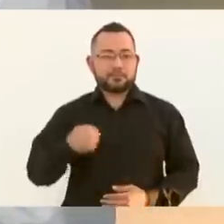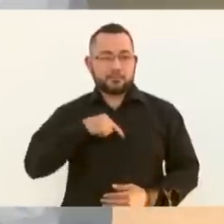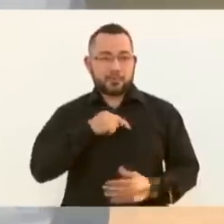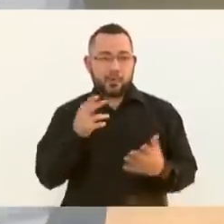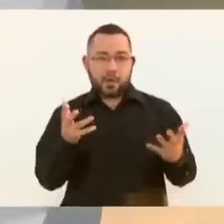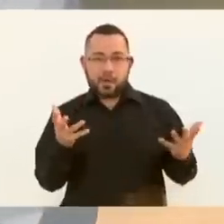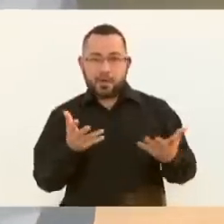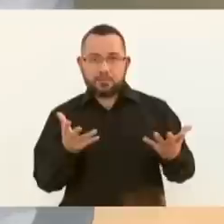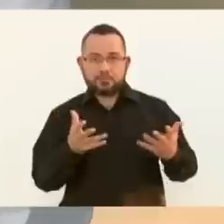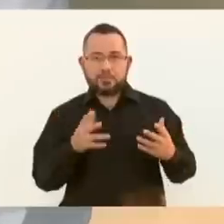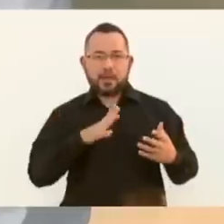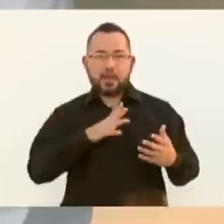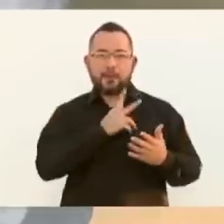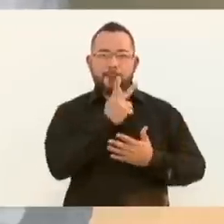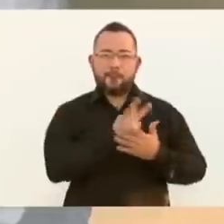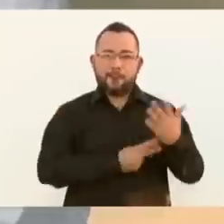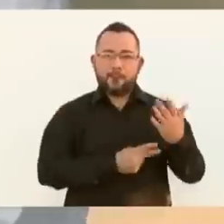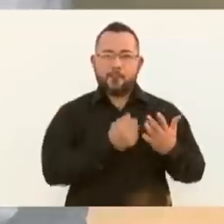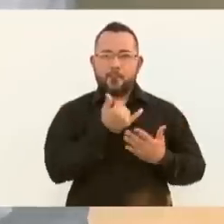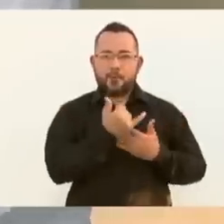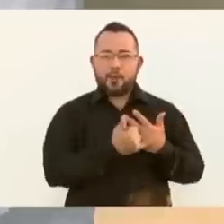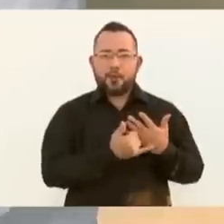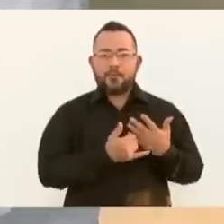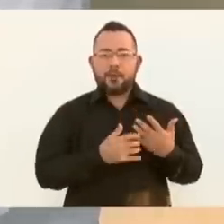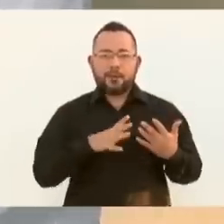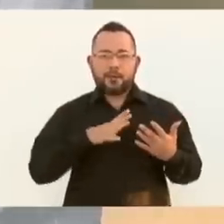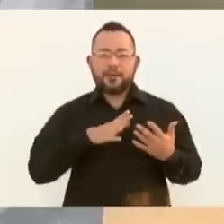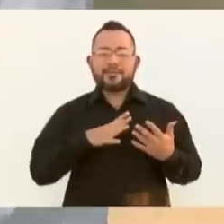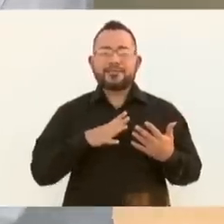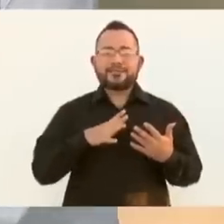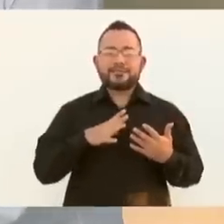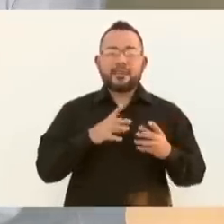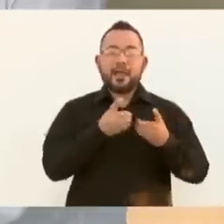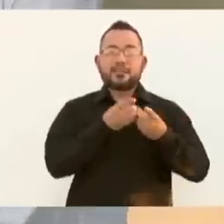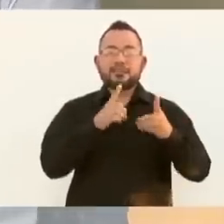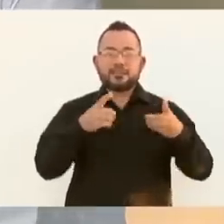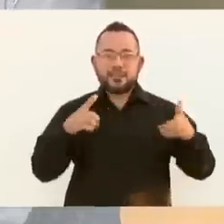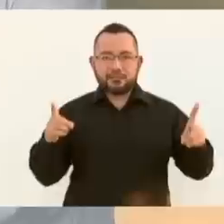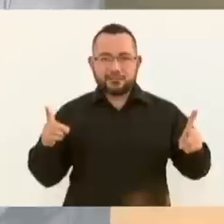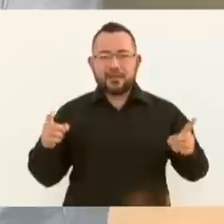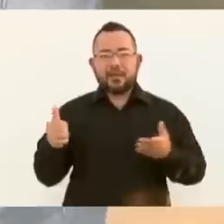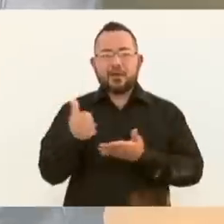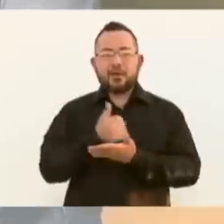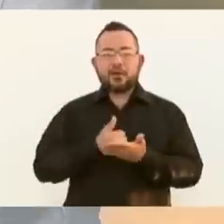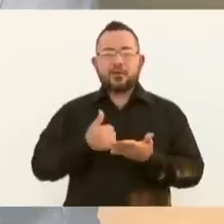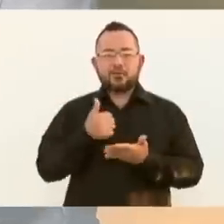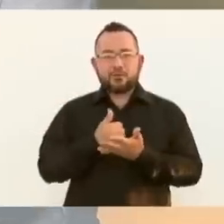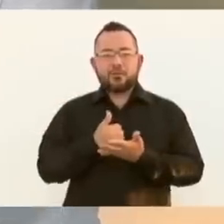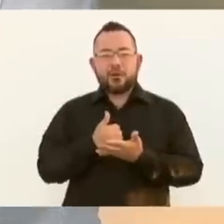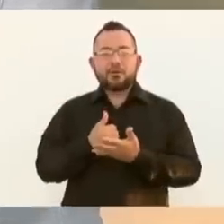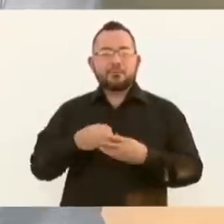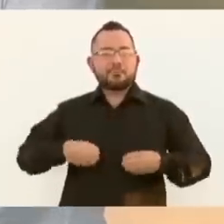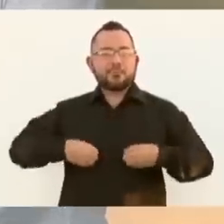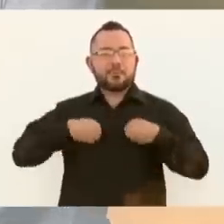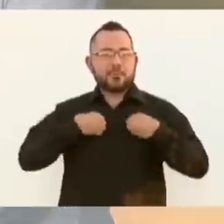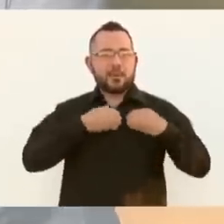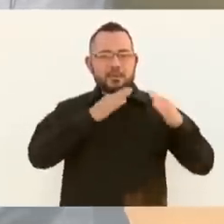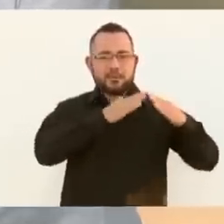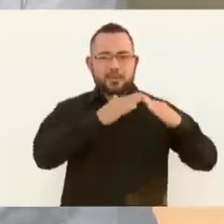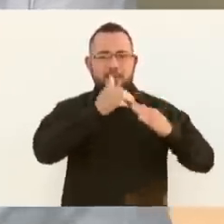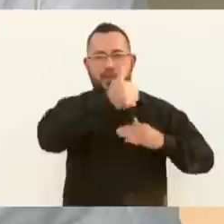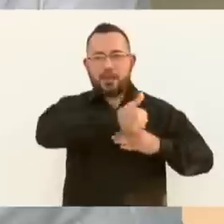programa de desarrollo urbano y de vivienda en